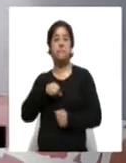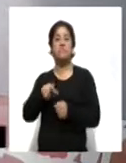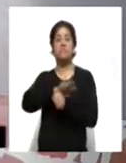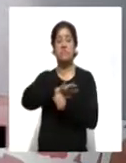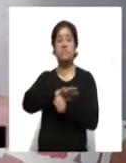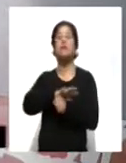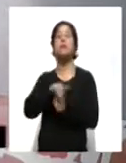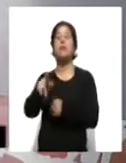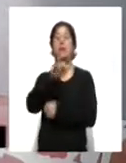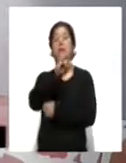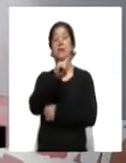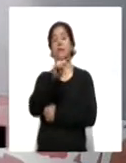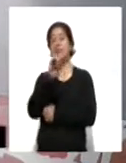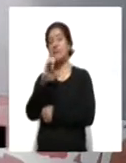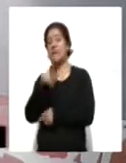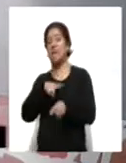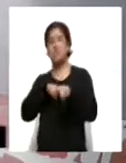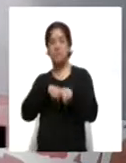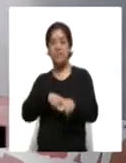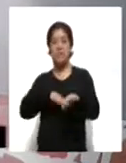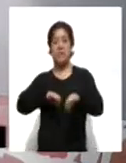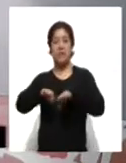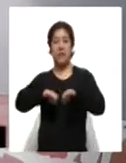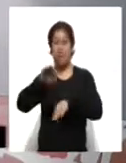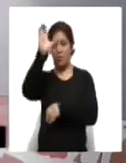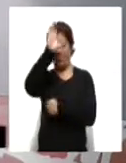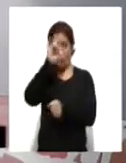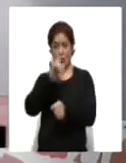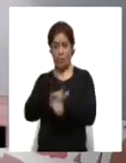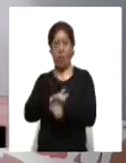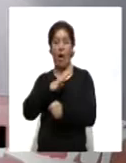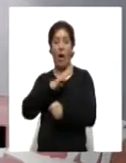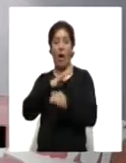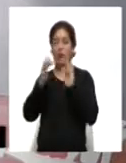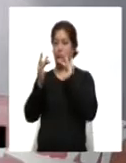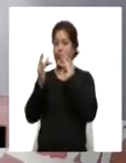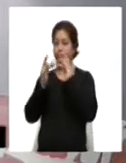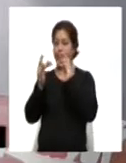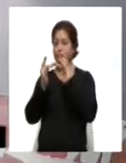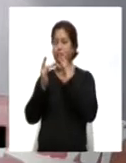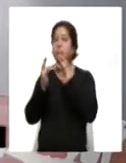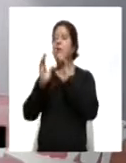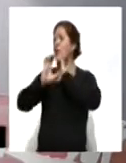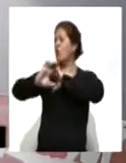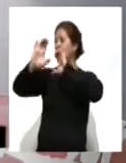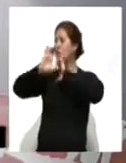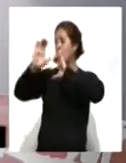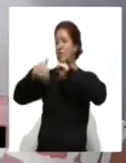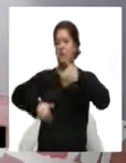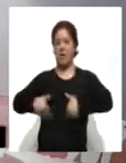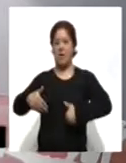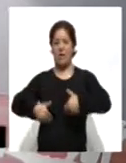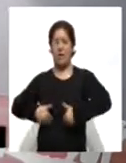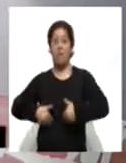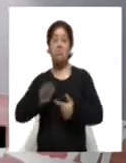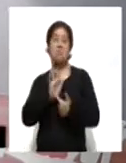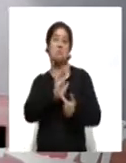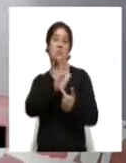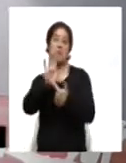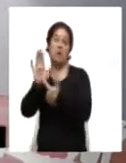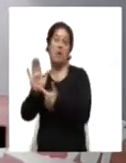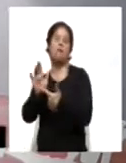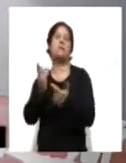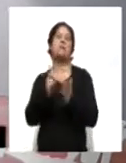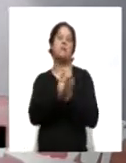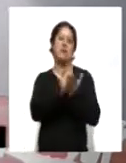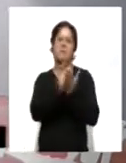realizando actividades culturales. A través de las redes sociales se promovieron conciertos, obras de teatro y presentaciones de libro, entre otras muchas